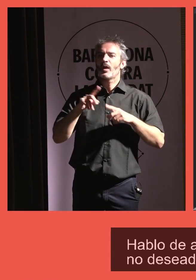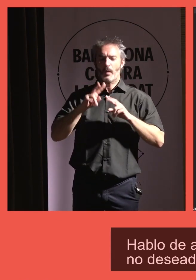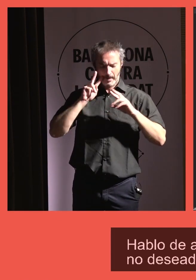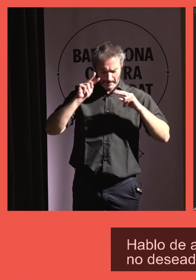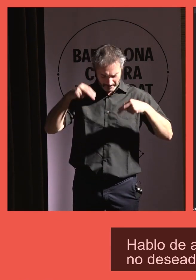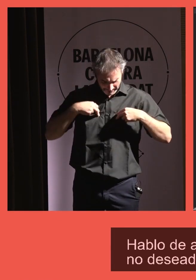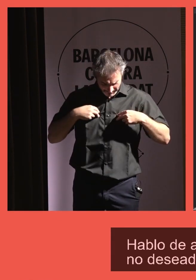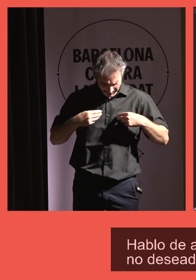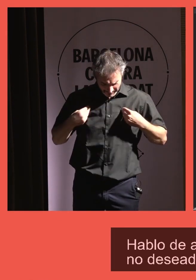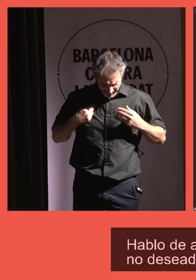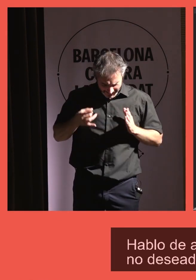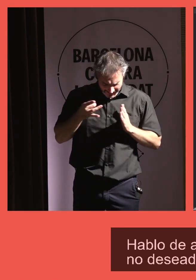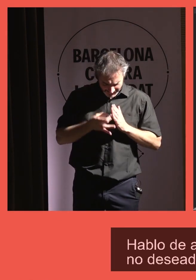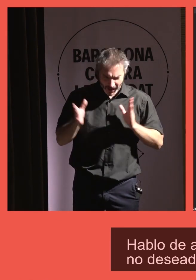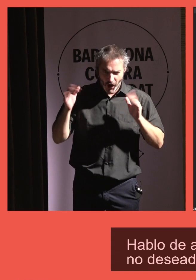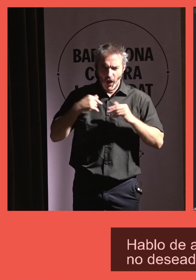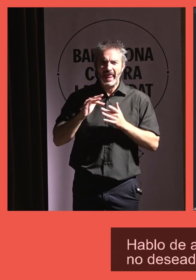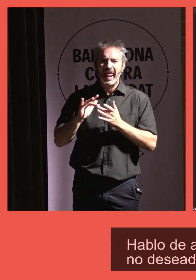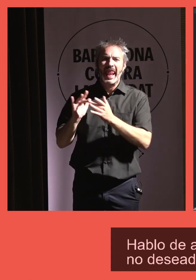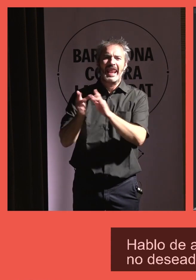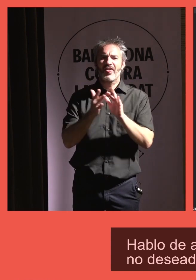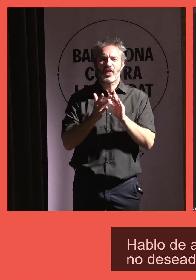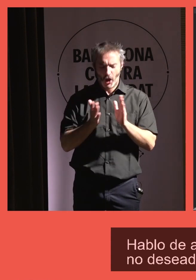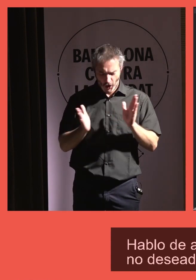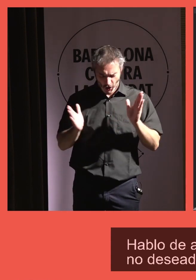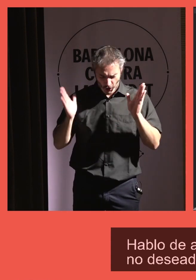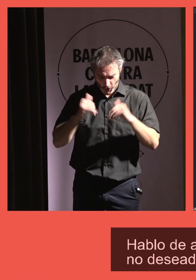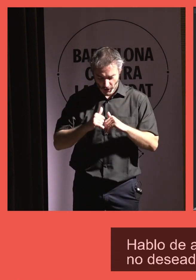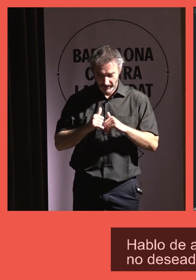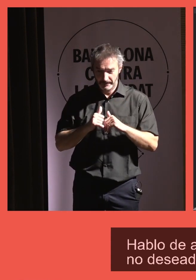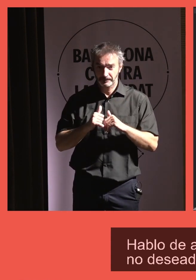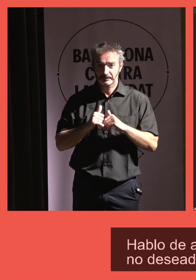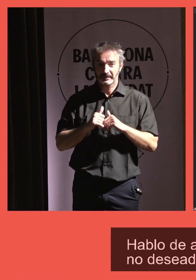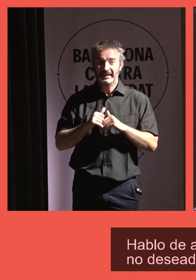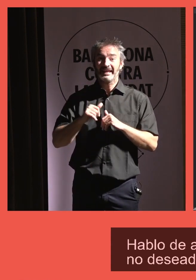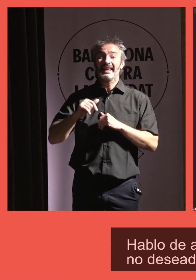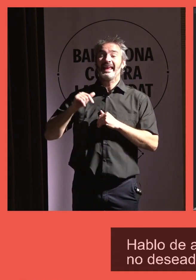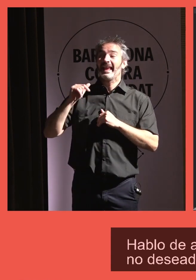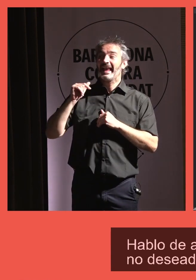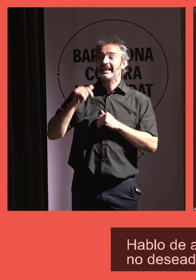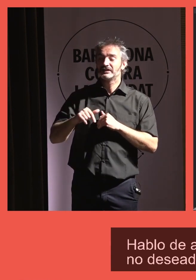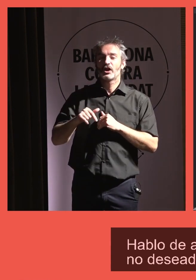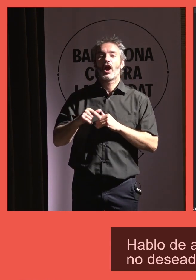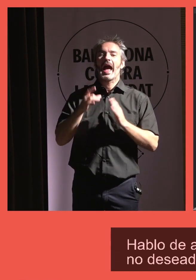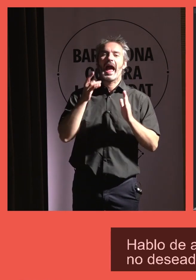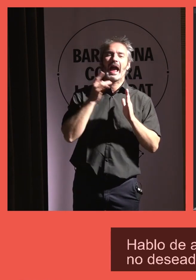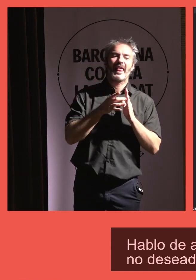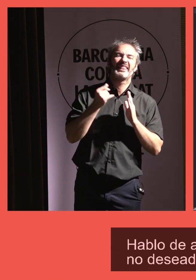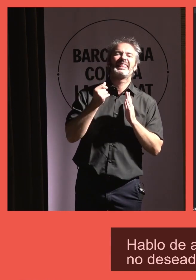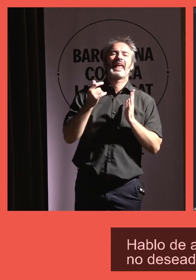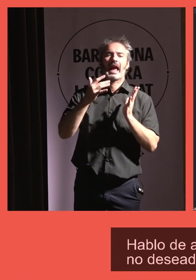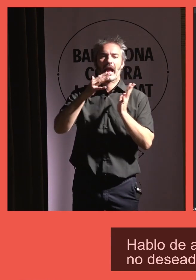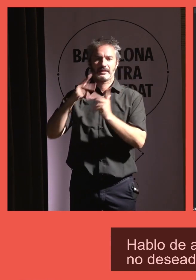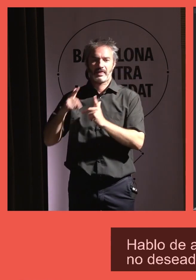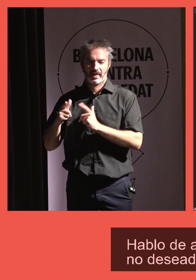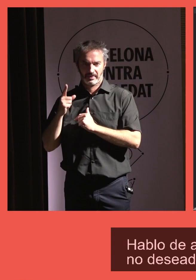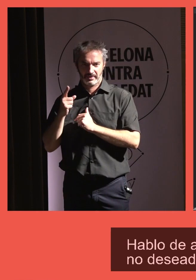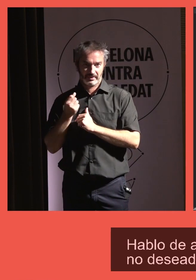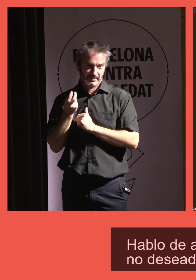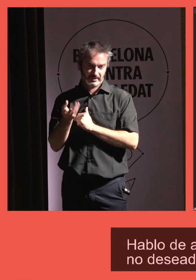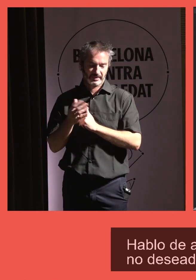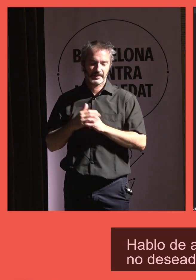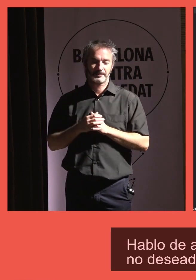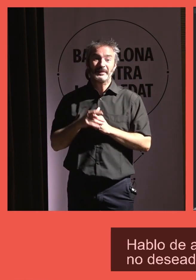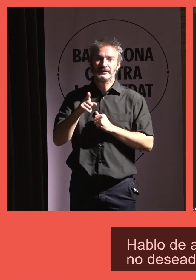calidad y la cantidad de relaciones sociales que nos gustaría tener. La cantidad y calidad de relaciones sociales deseadas, ¿verdad?